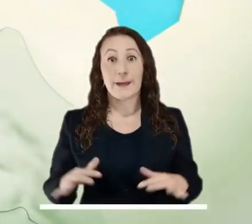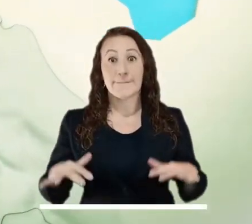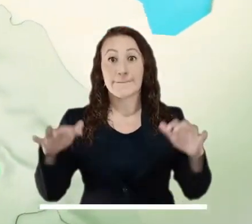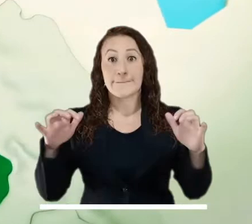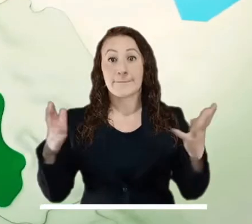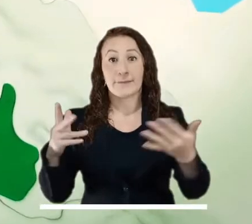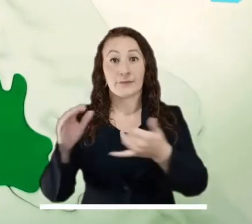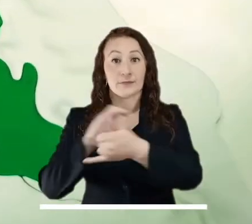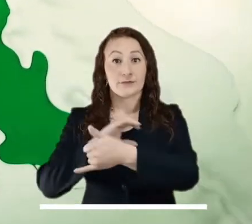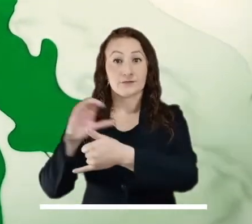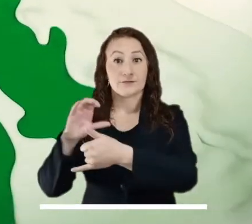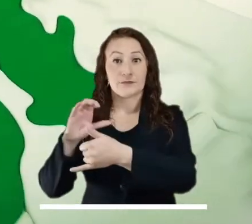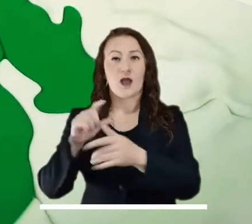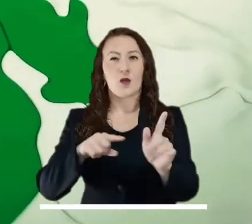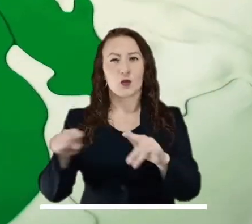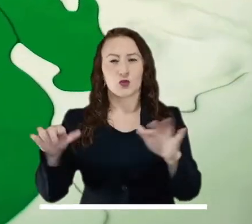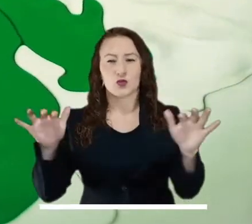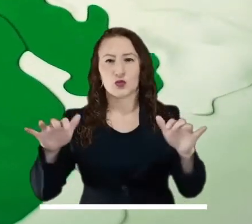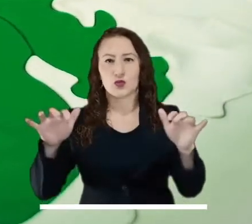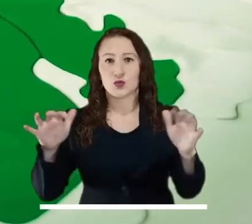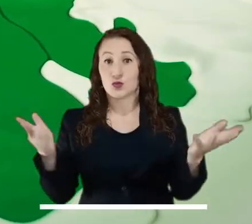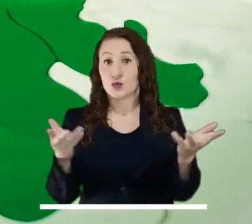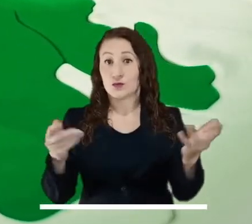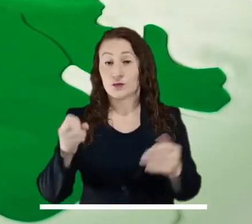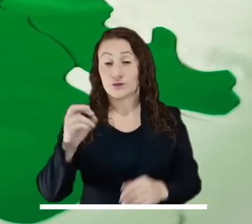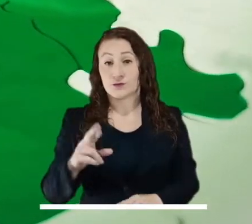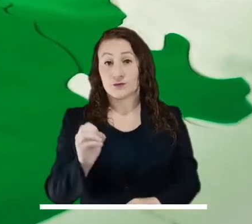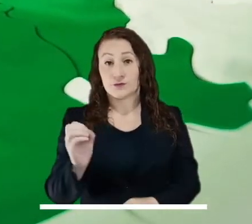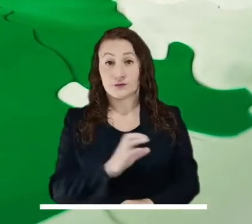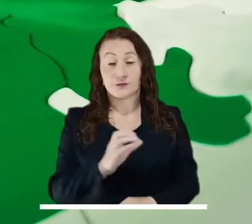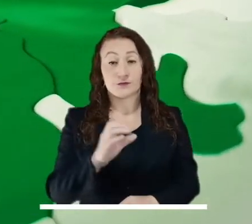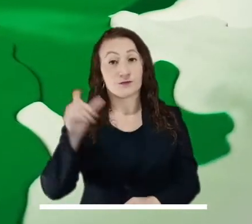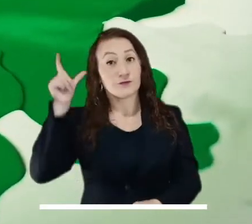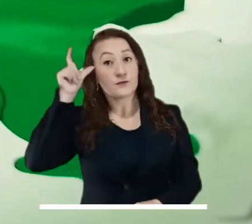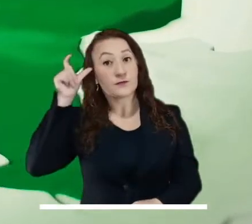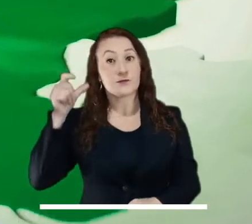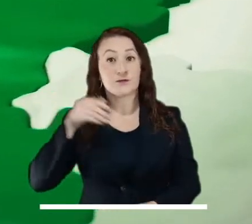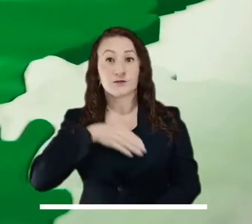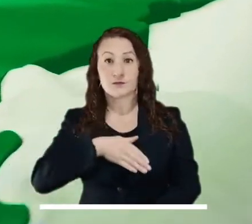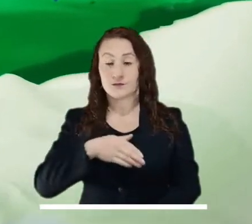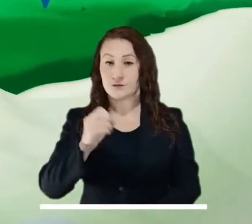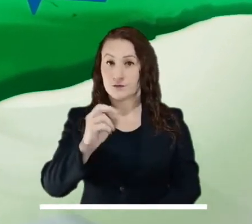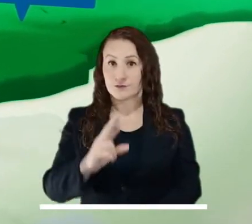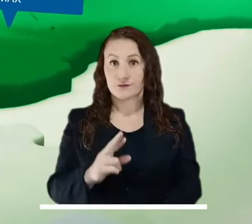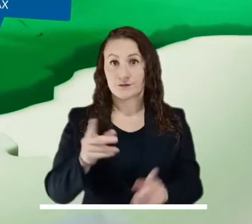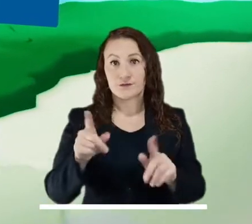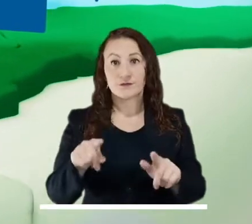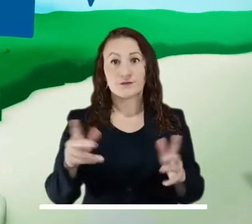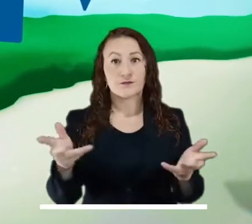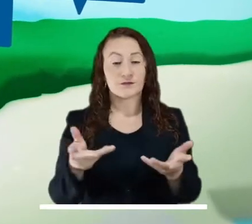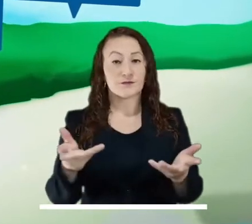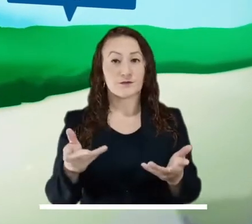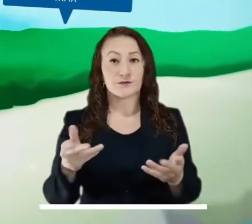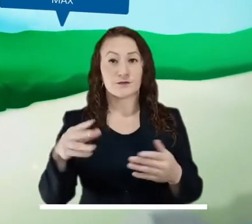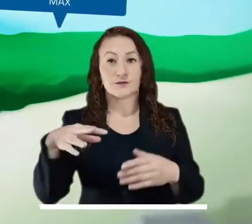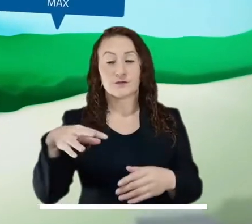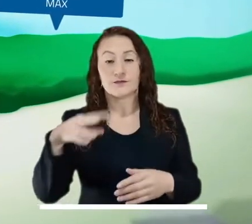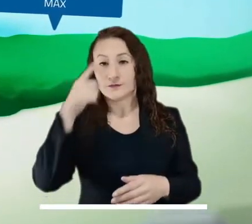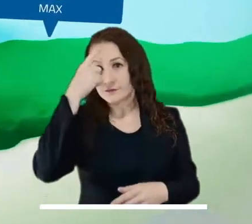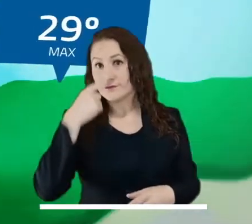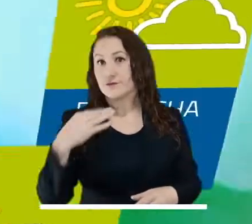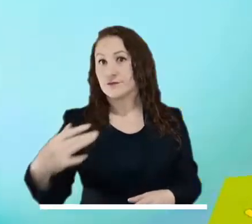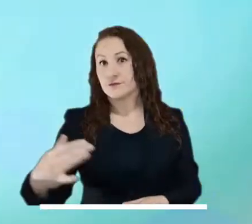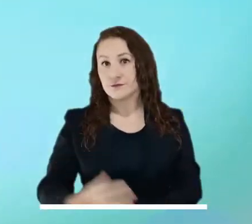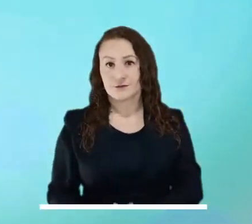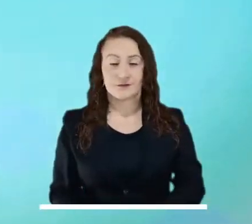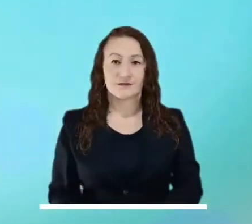reinando el tiempo seco en el Caribe, sin embargo algunas lloviznas pueden surgir en el sur occidente de Córdoba, sur de Bolívar y en las inmediaciones de la